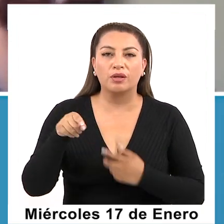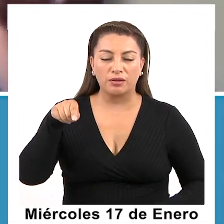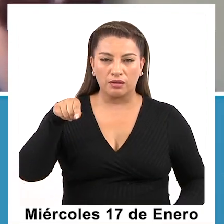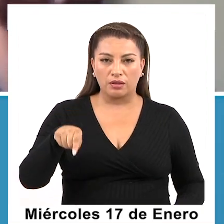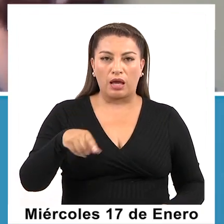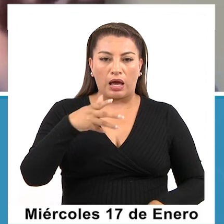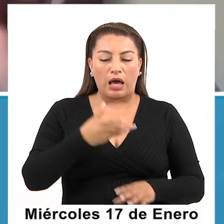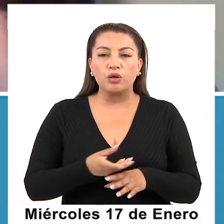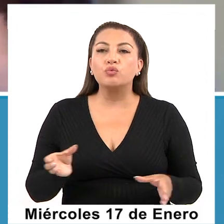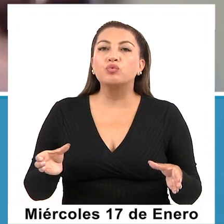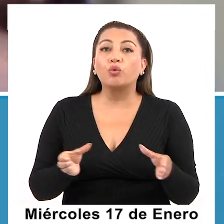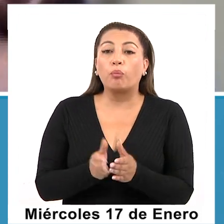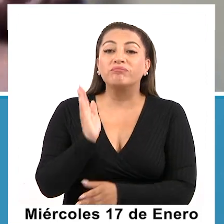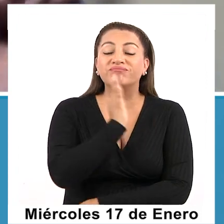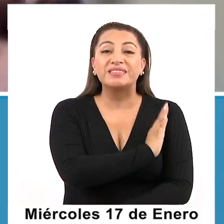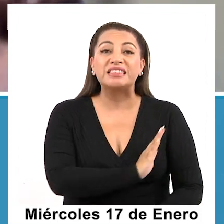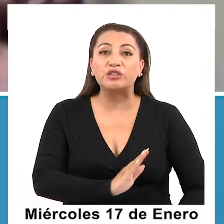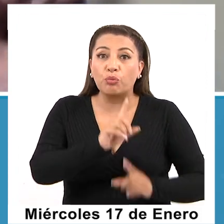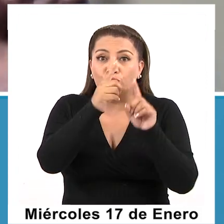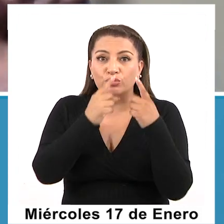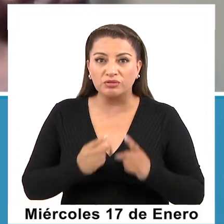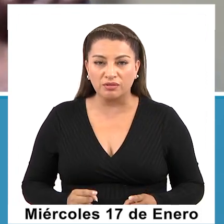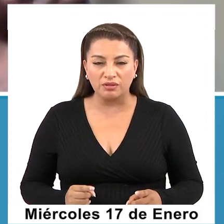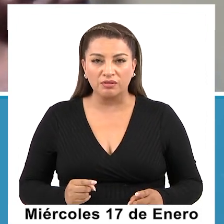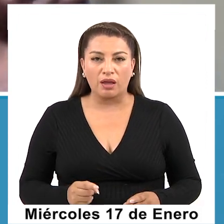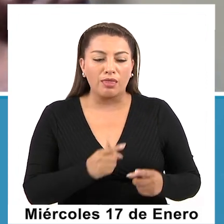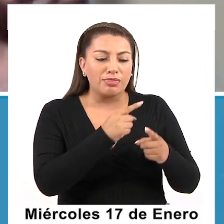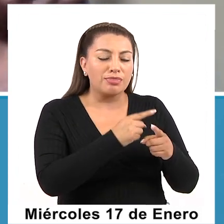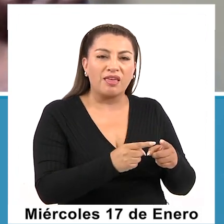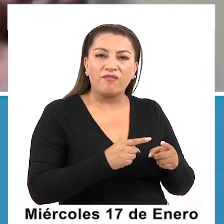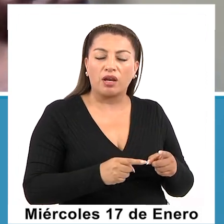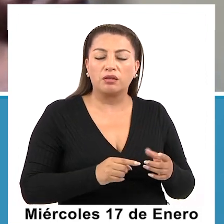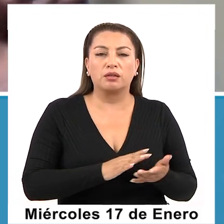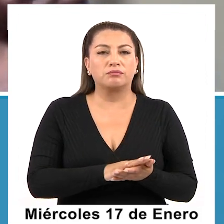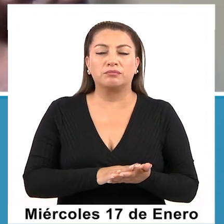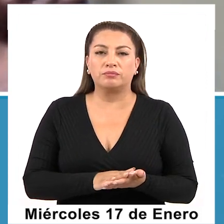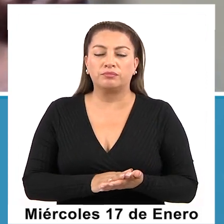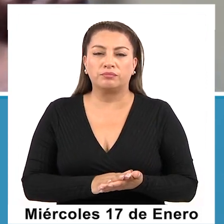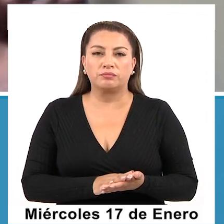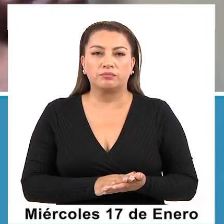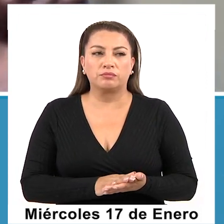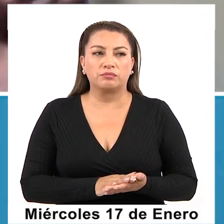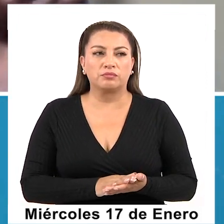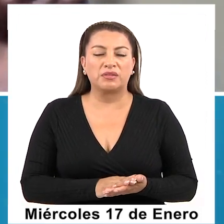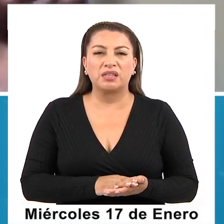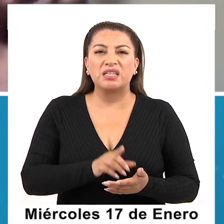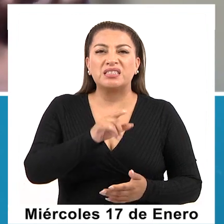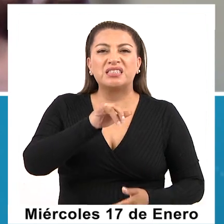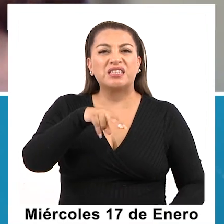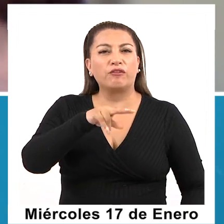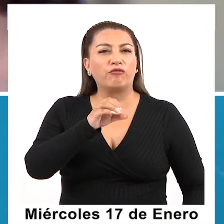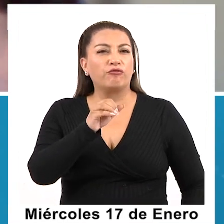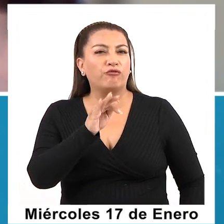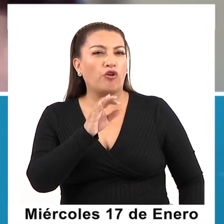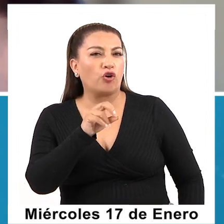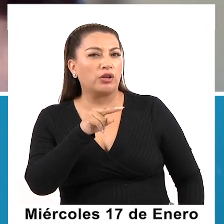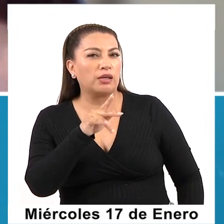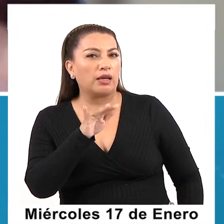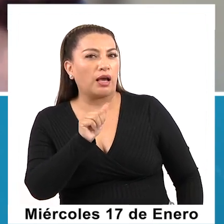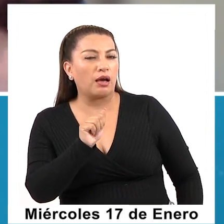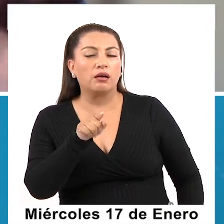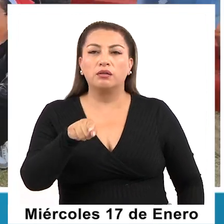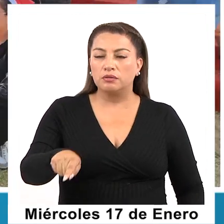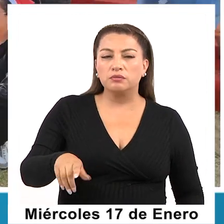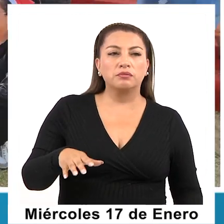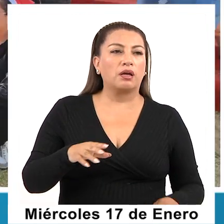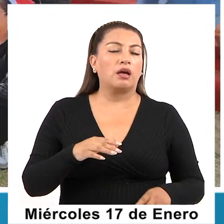una orquesta de niños. Ya. En la cual interpretamos diferentes instrumentos musicales del área sinfónica. Eso es muy importante porque en